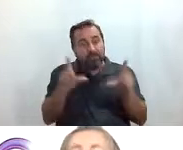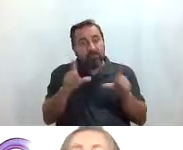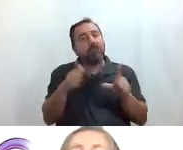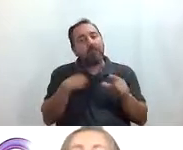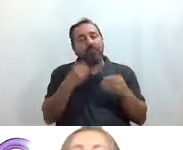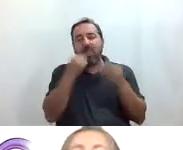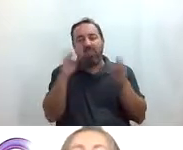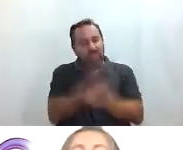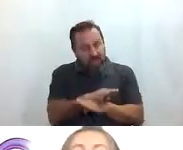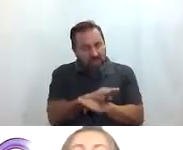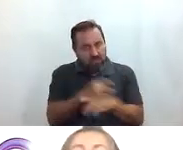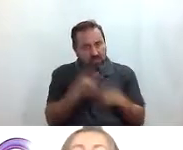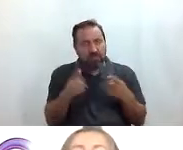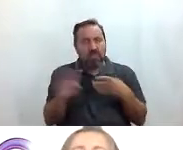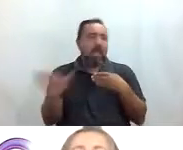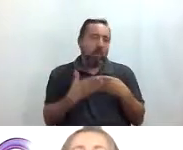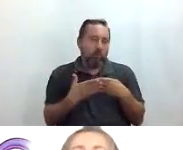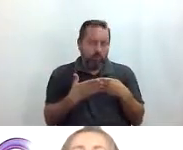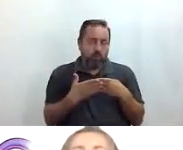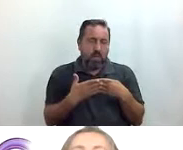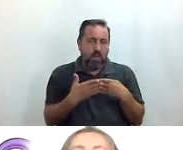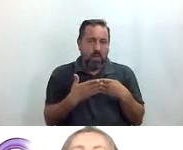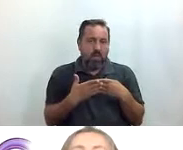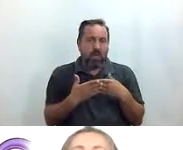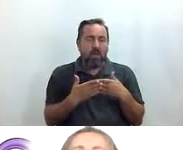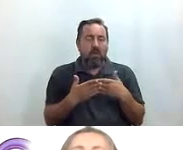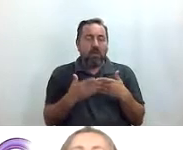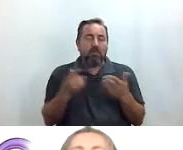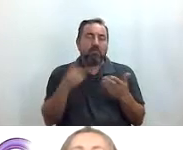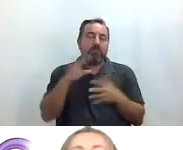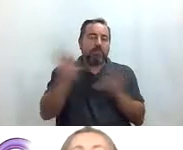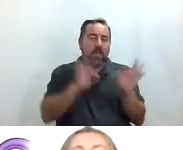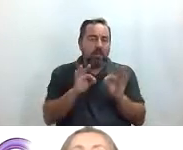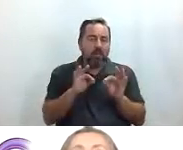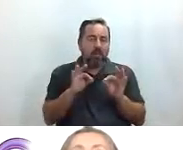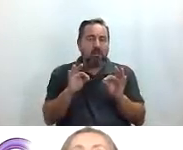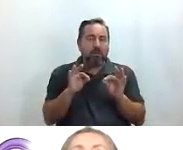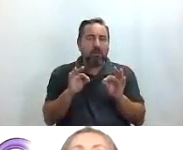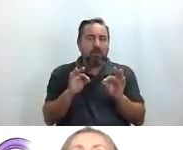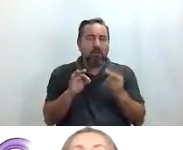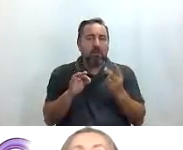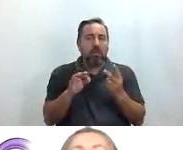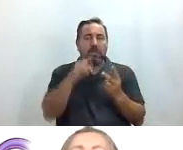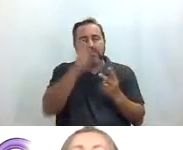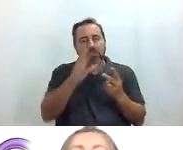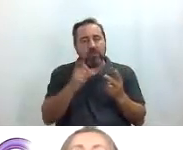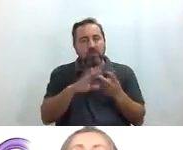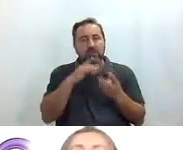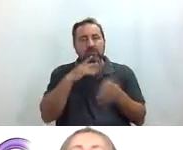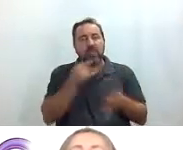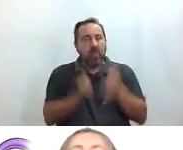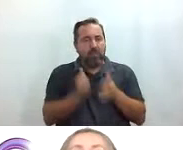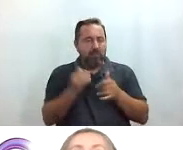una cena de clausura les enseñaron bueno trajeron ahí a unas personas a hacer un tablao